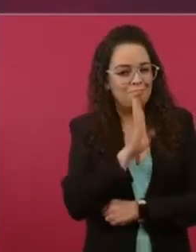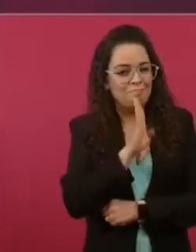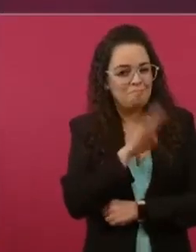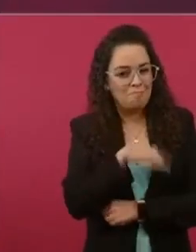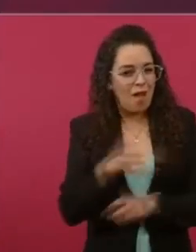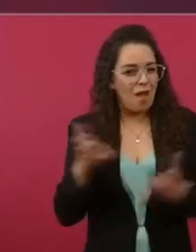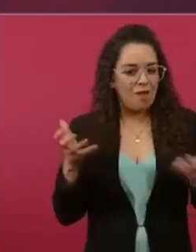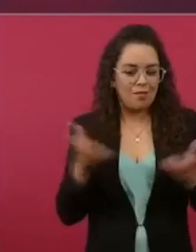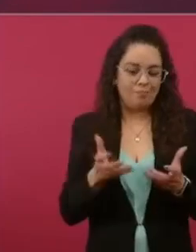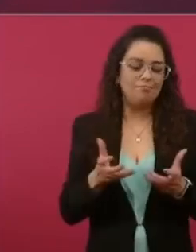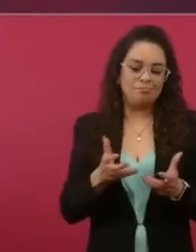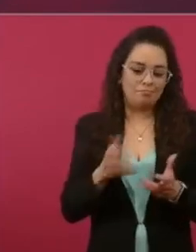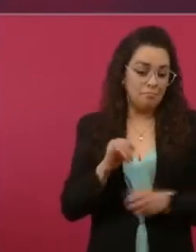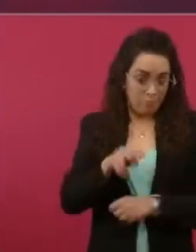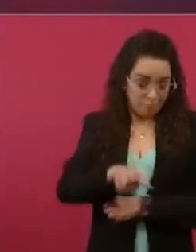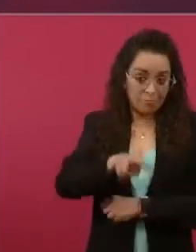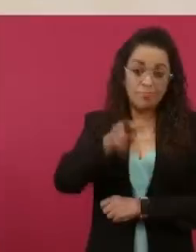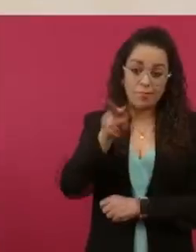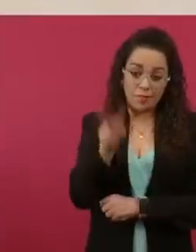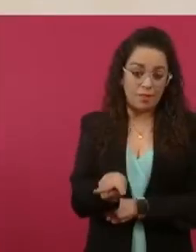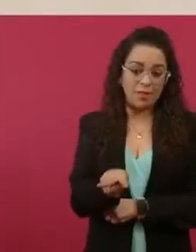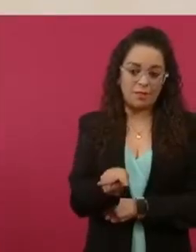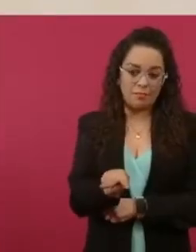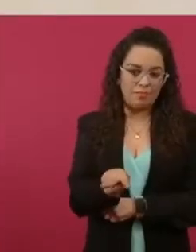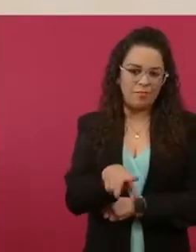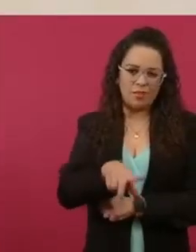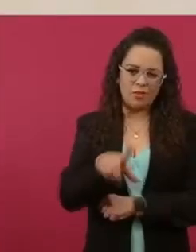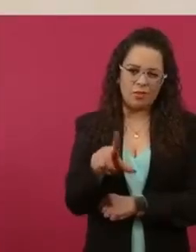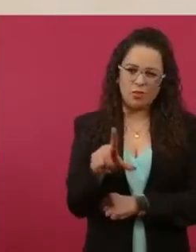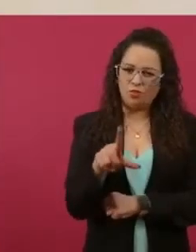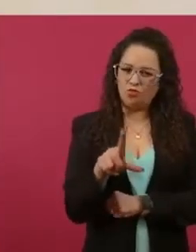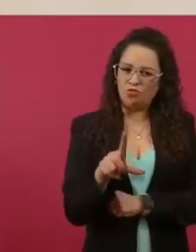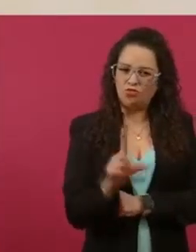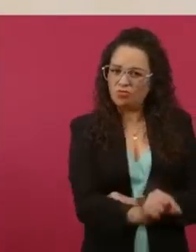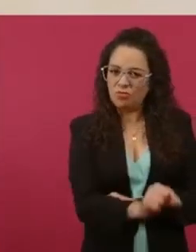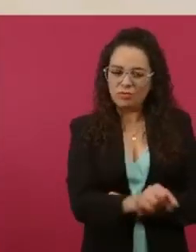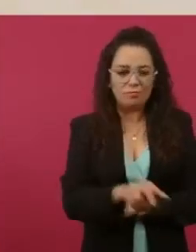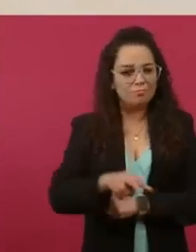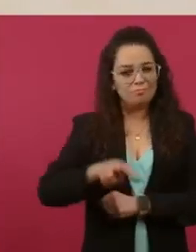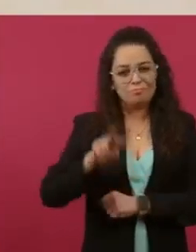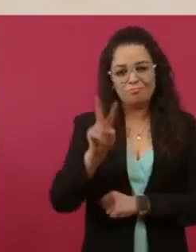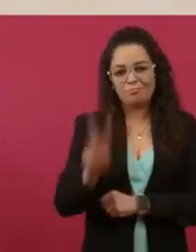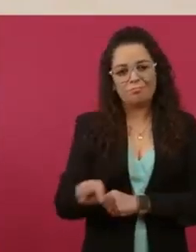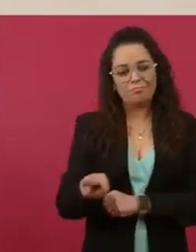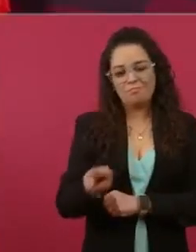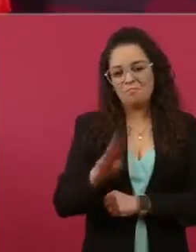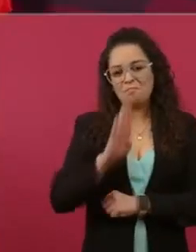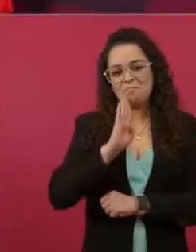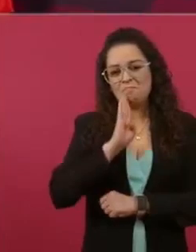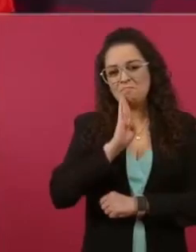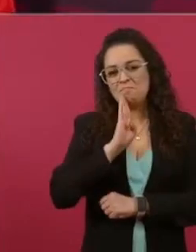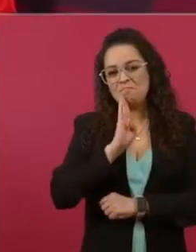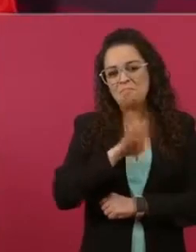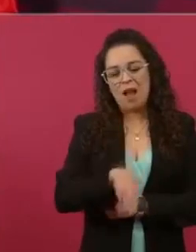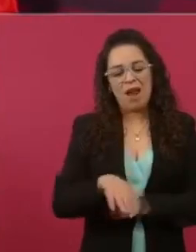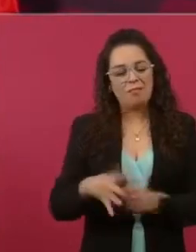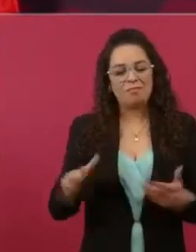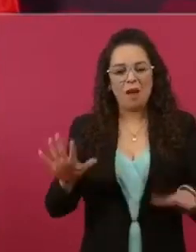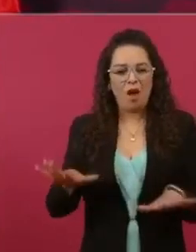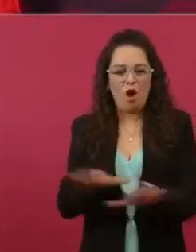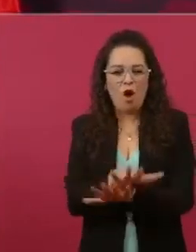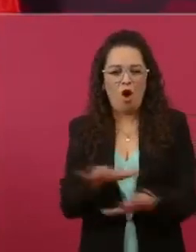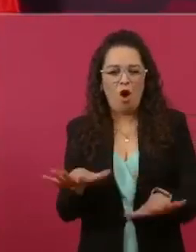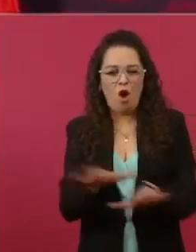De verdad, de verdad, de muy bajo nivel, muy vulgar, porque lo que están